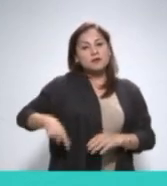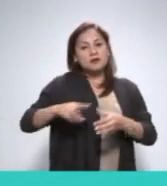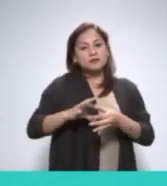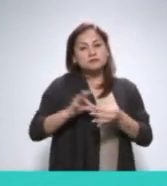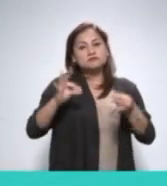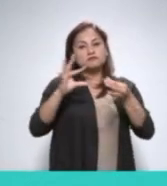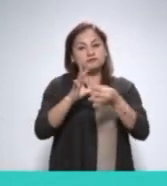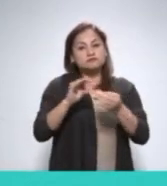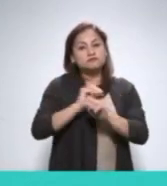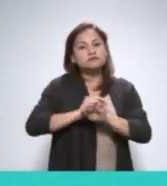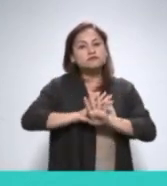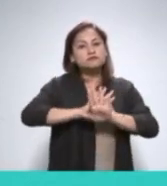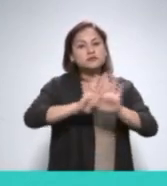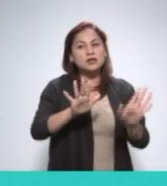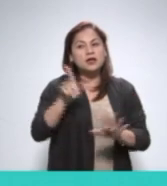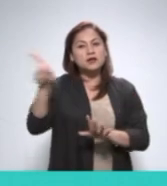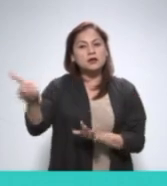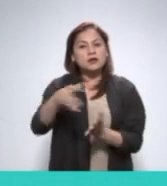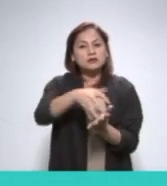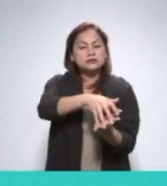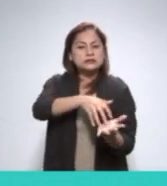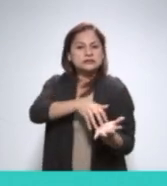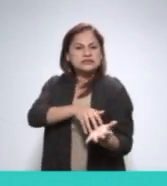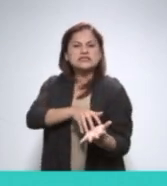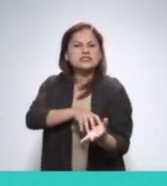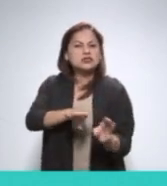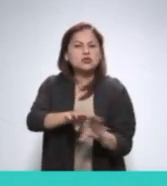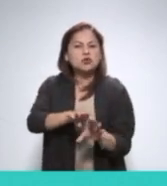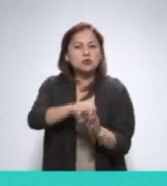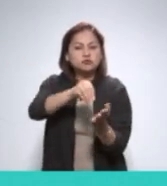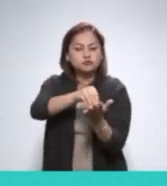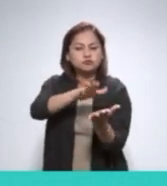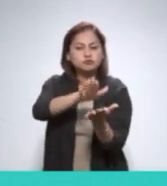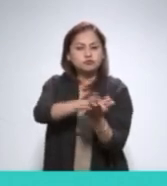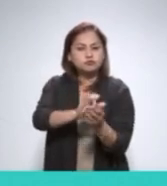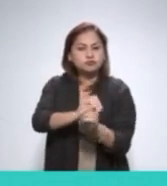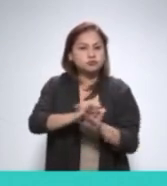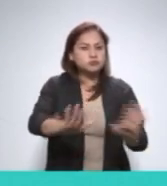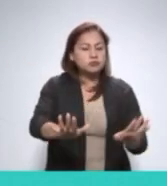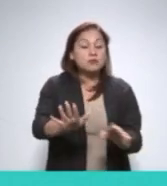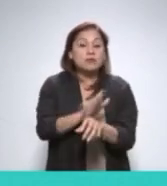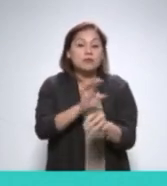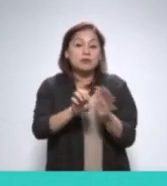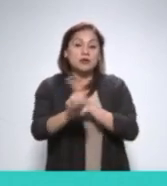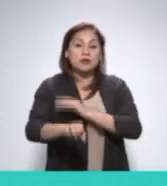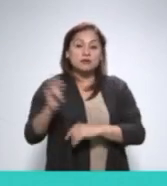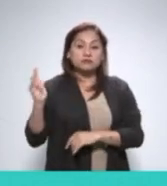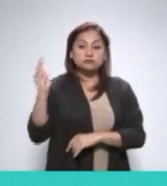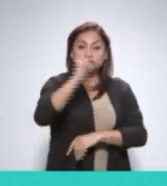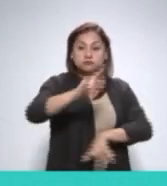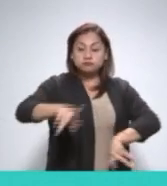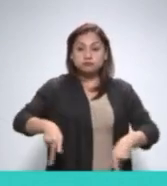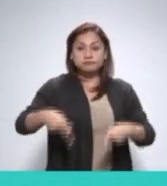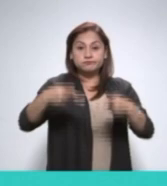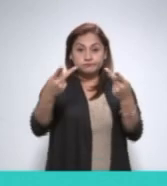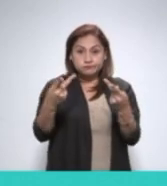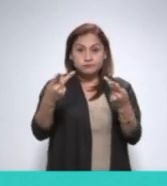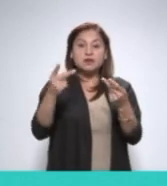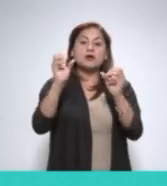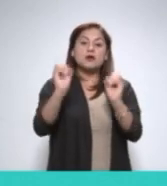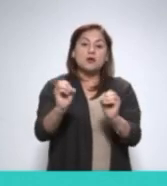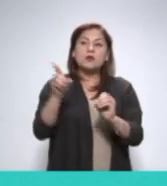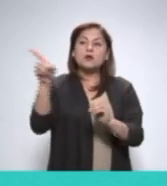de cuánto se ahorra al implementar medidas de austeridad como la venta del avión presidencial y utilizar vuelos